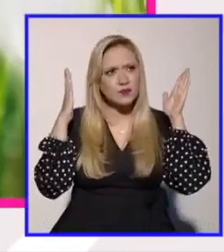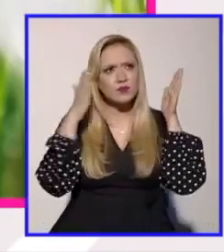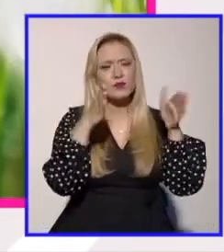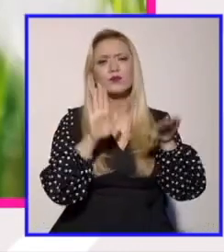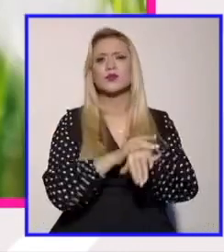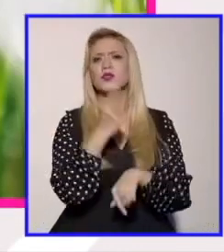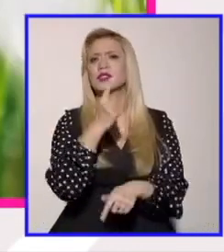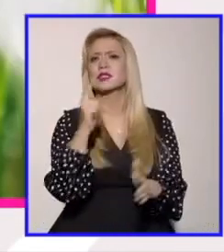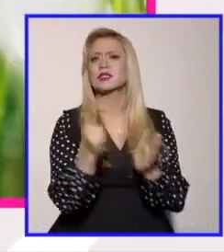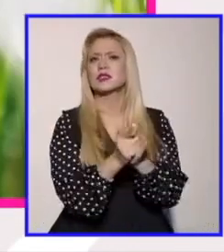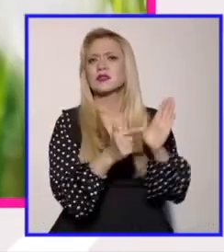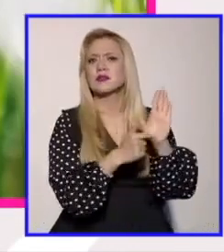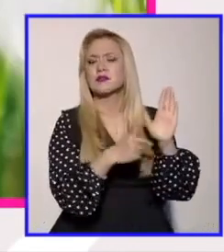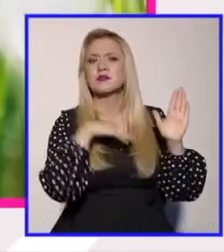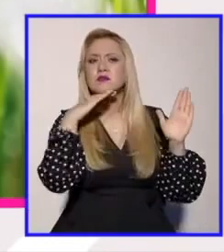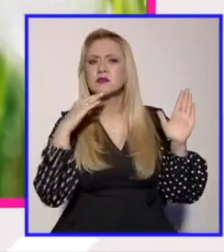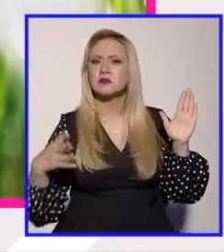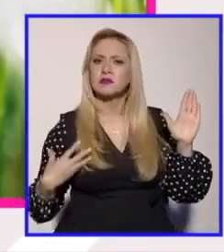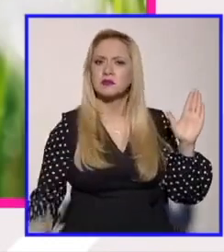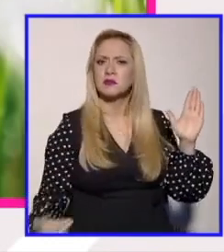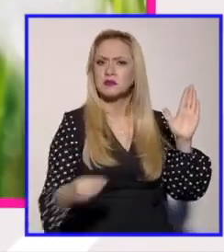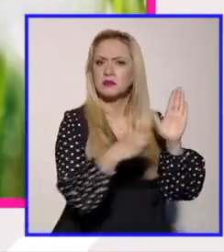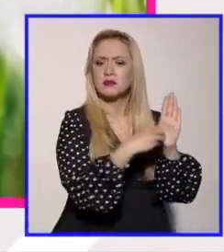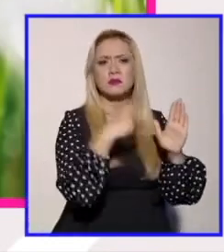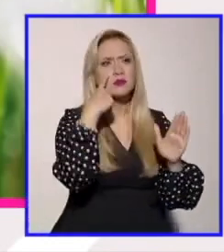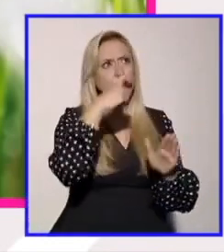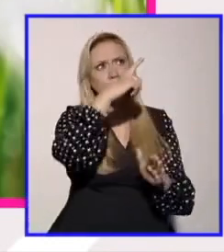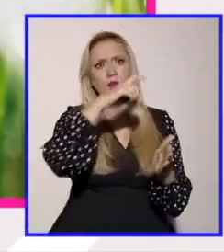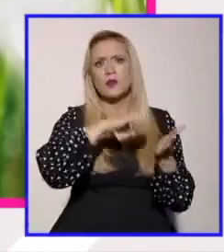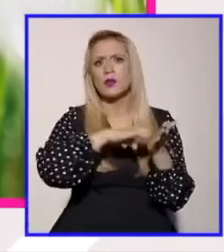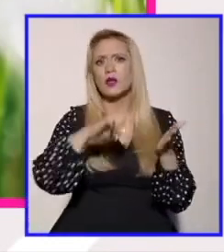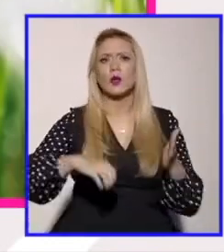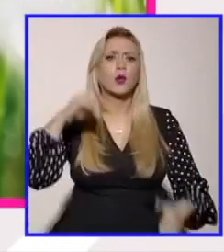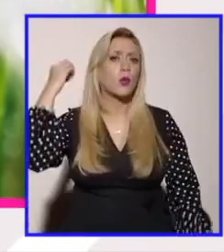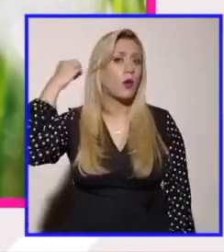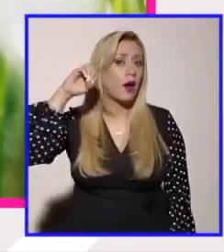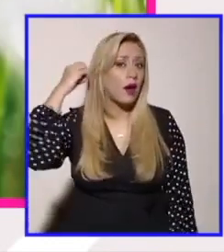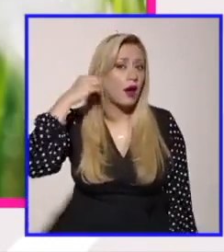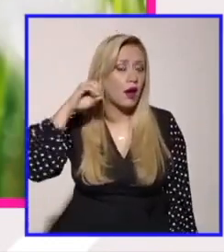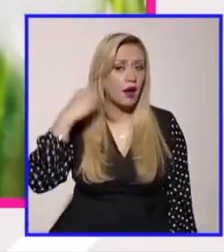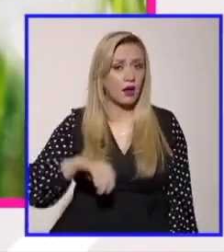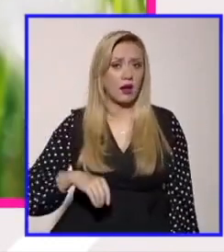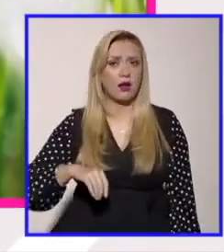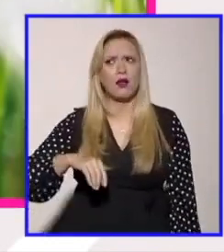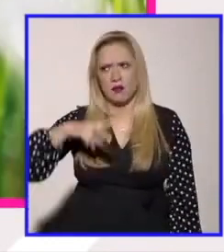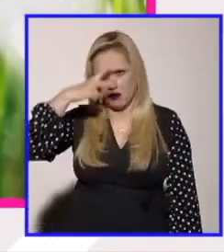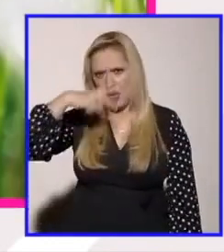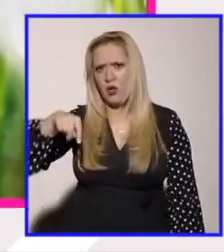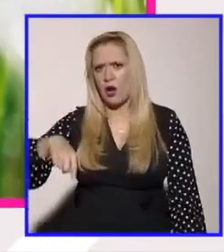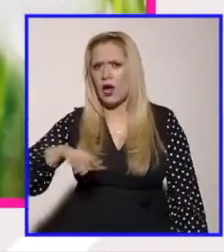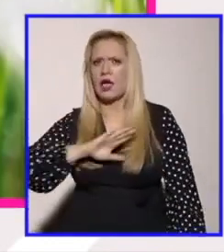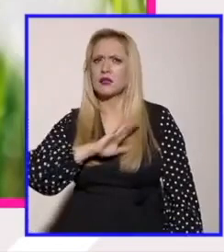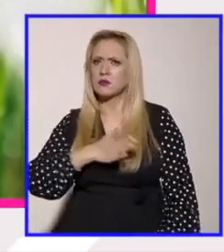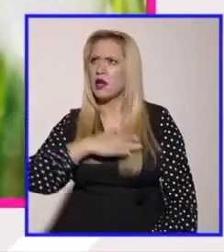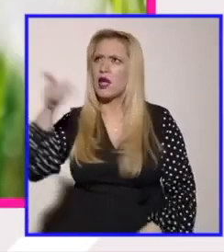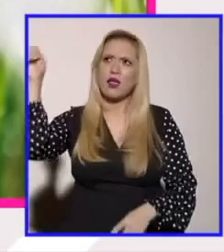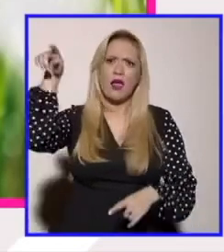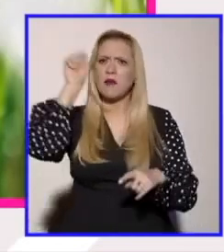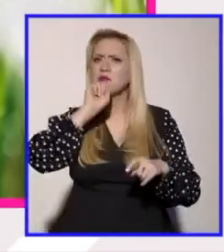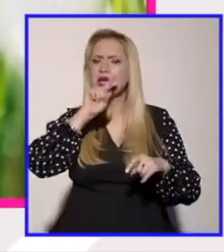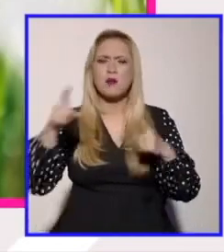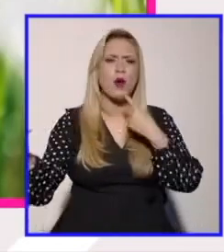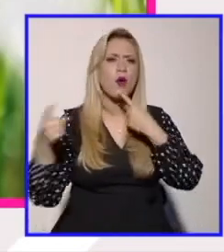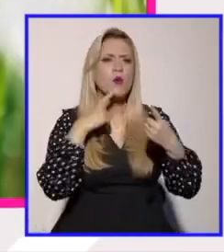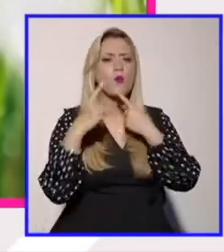públicas por ejemplo el caso de Oaxaca se discutió no solo en México sino en España diciendo bueno se hace una